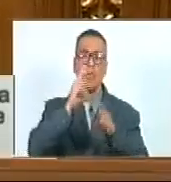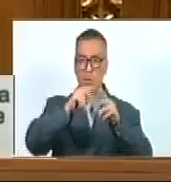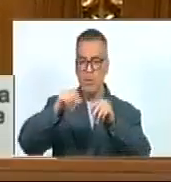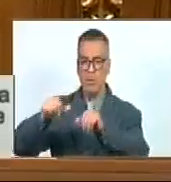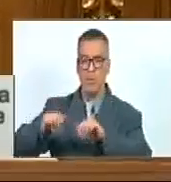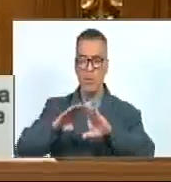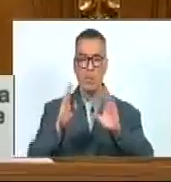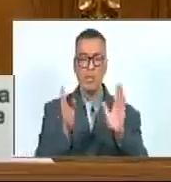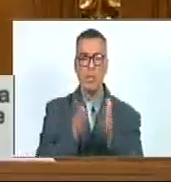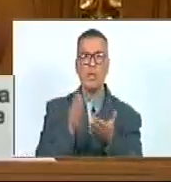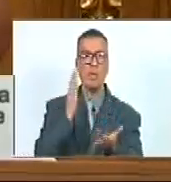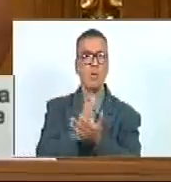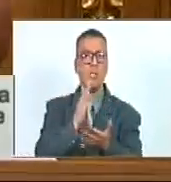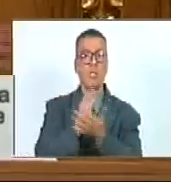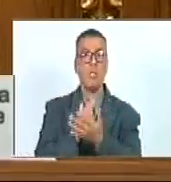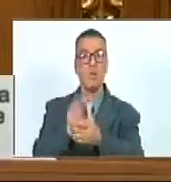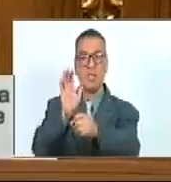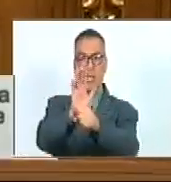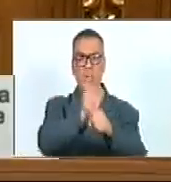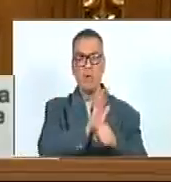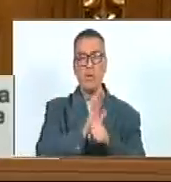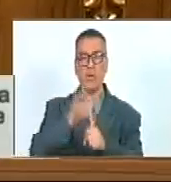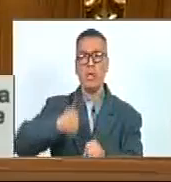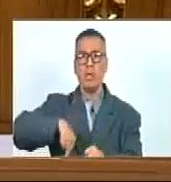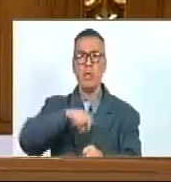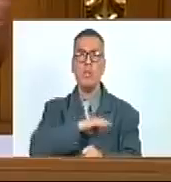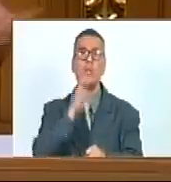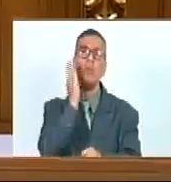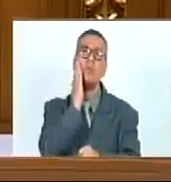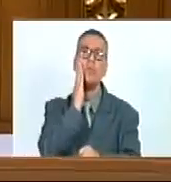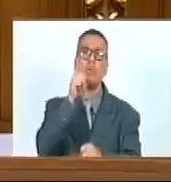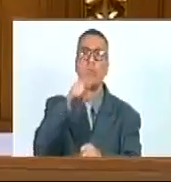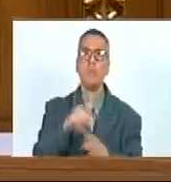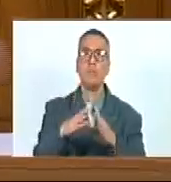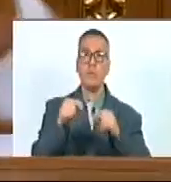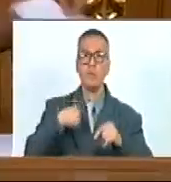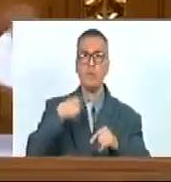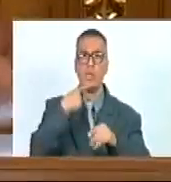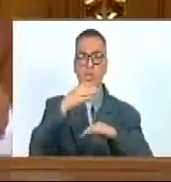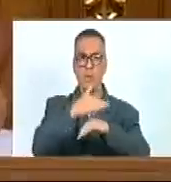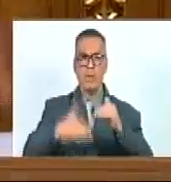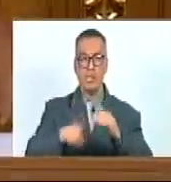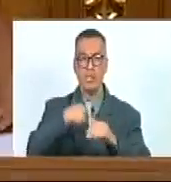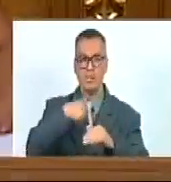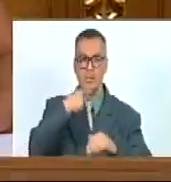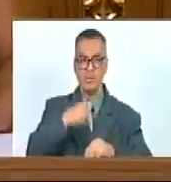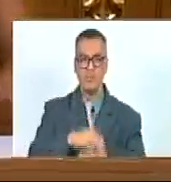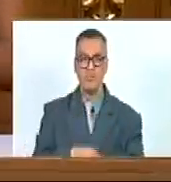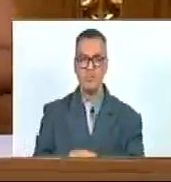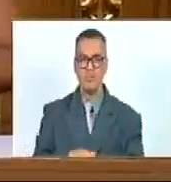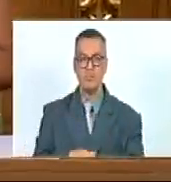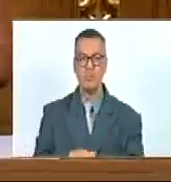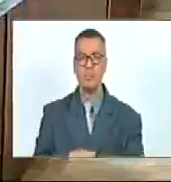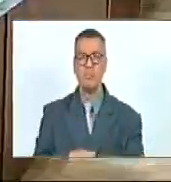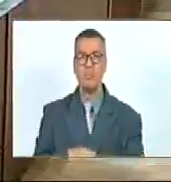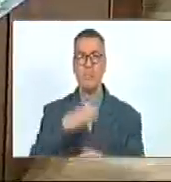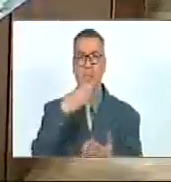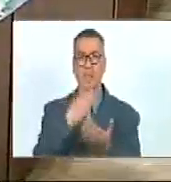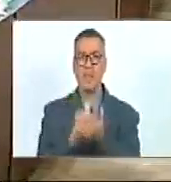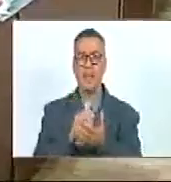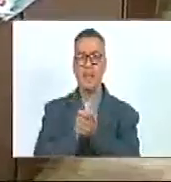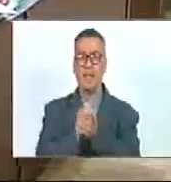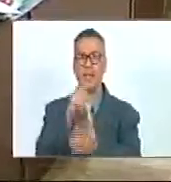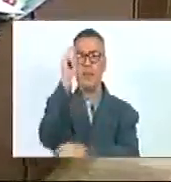Seamos Por siempre Los guardianes De nuestra Madre Es Todo Presidente Gracias